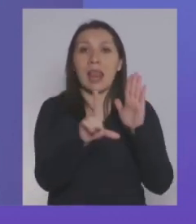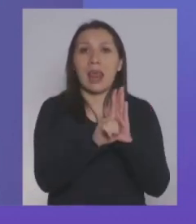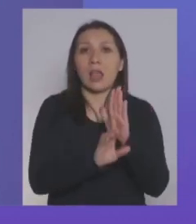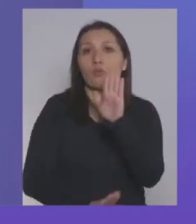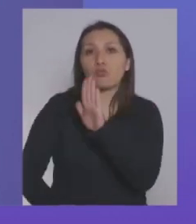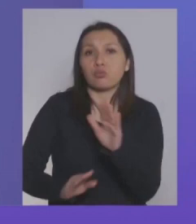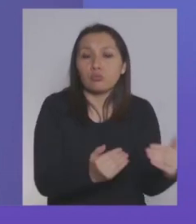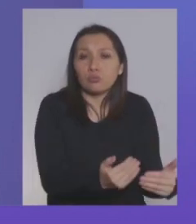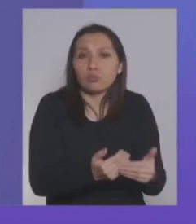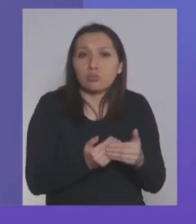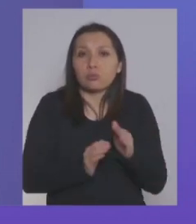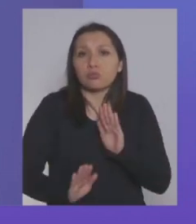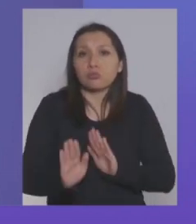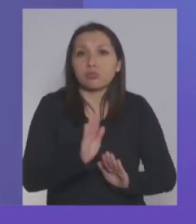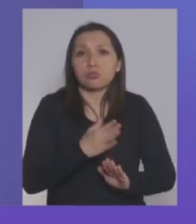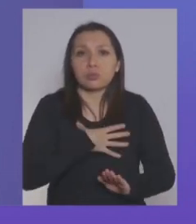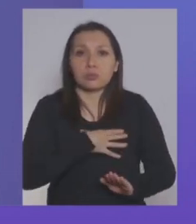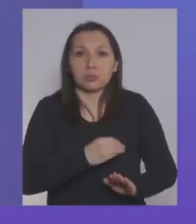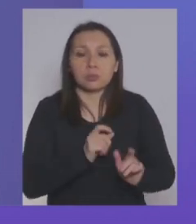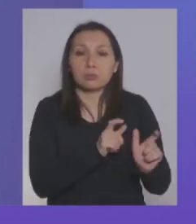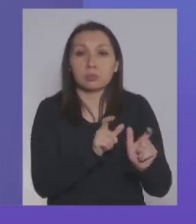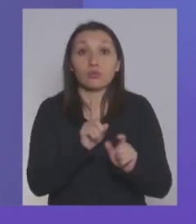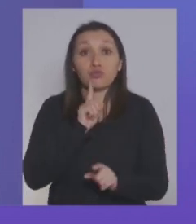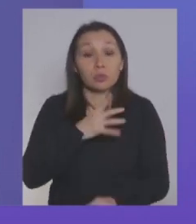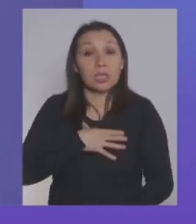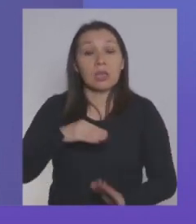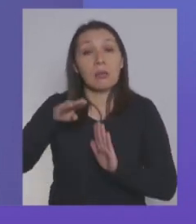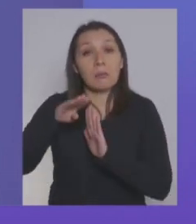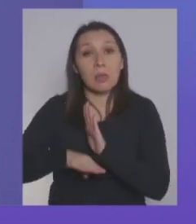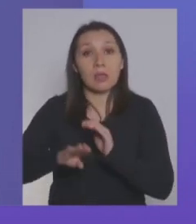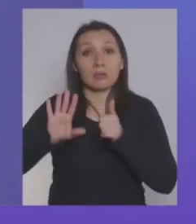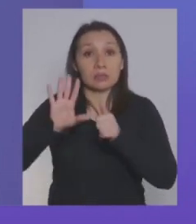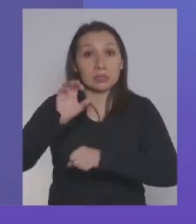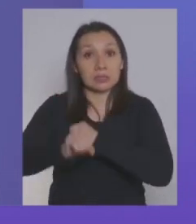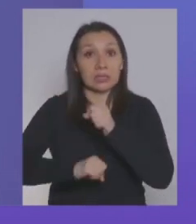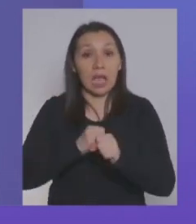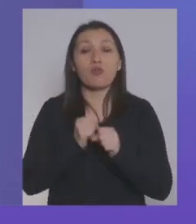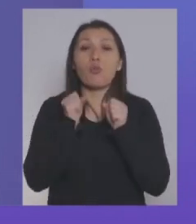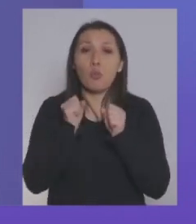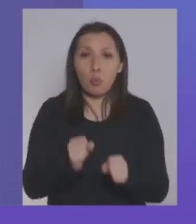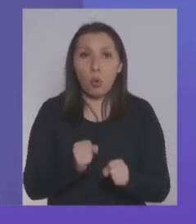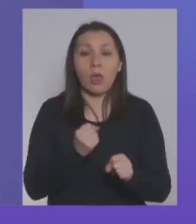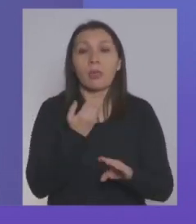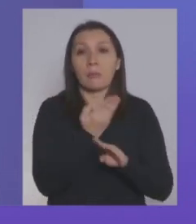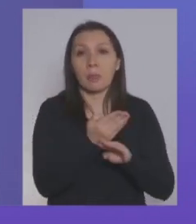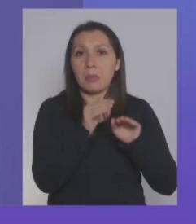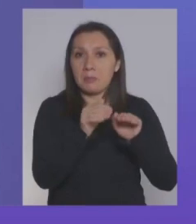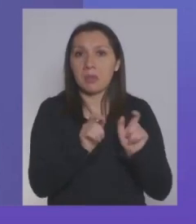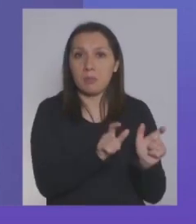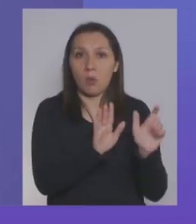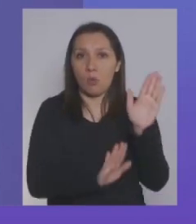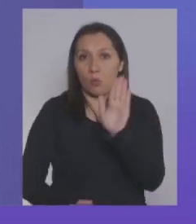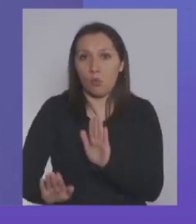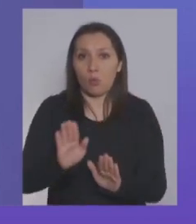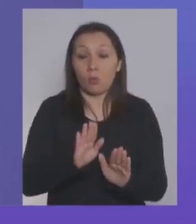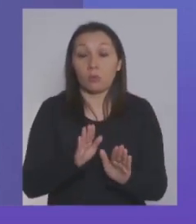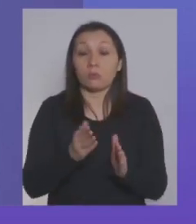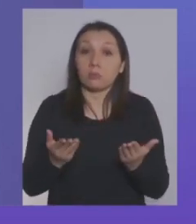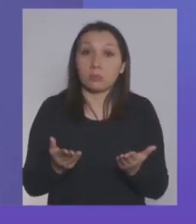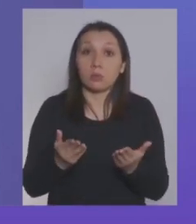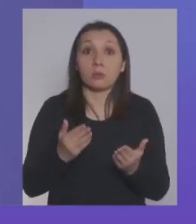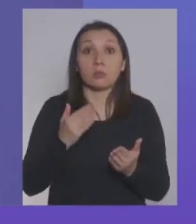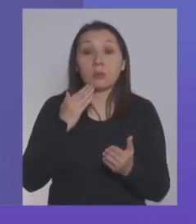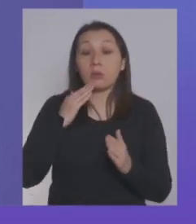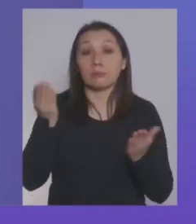protegida, que permite que todos aquellos padres que tienen niños menores de 6 años puedan acogerse a esta misma protección, porque claramente